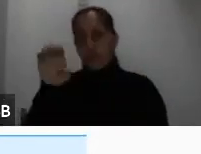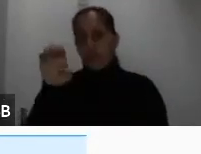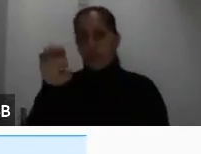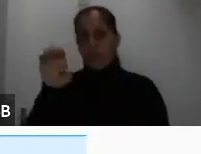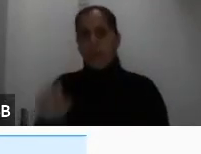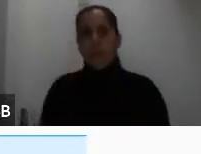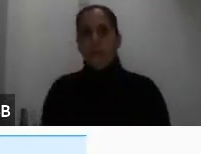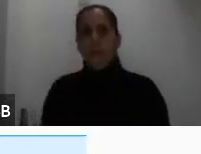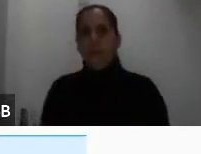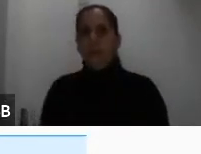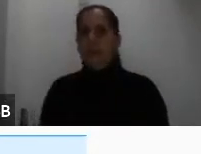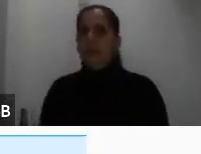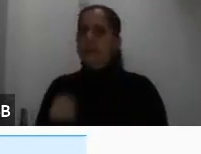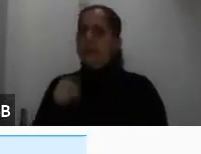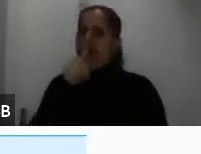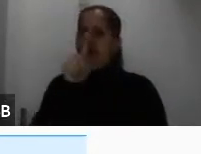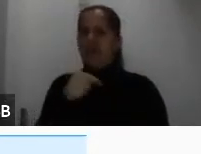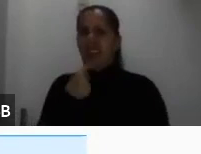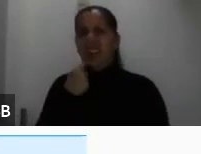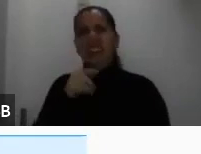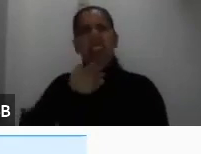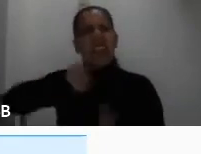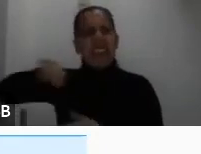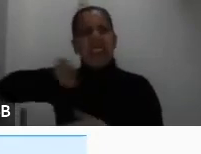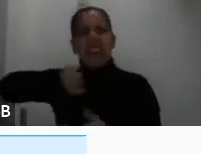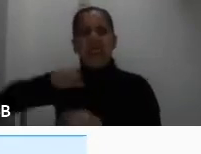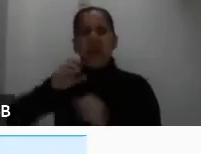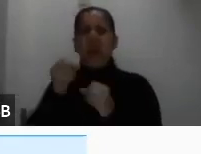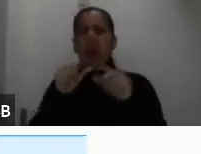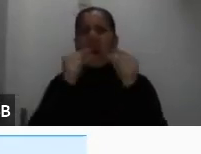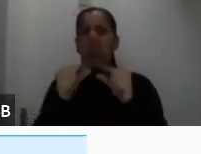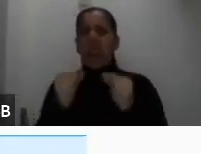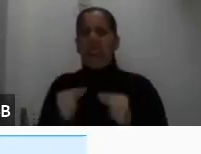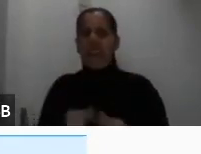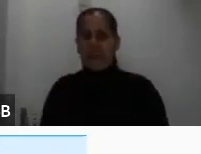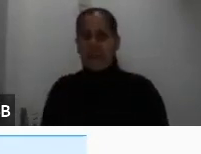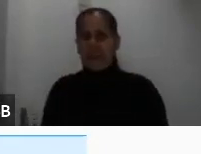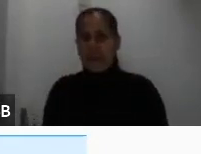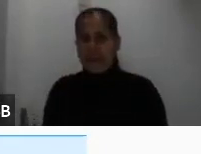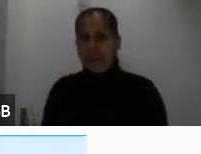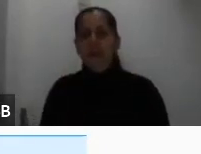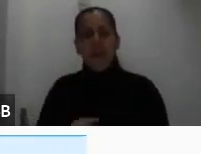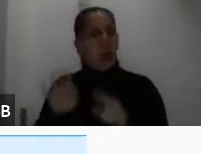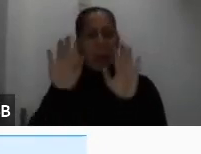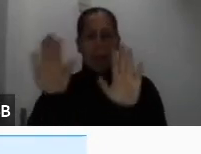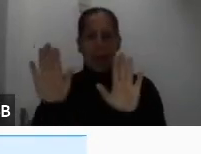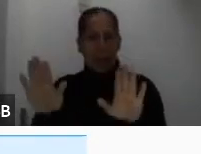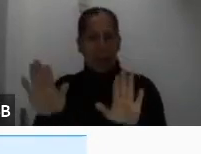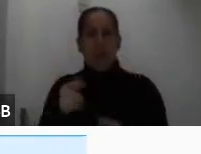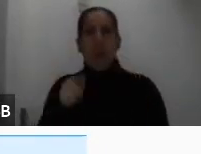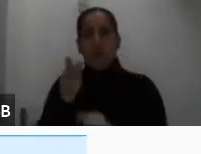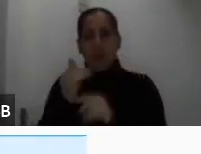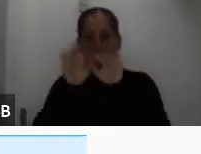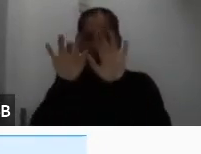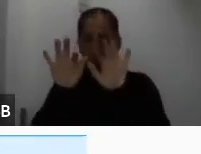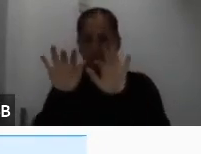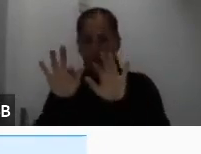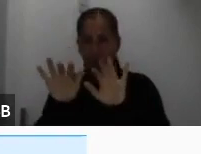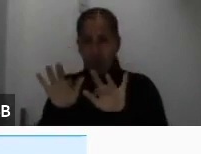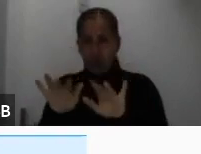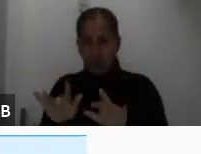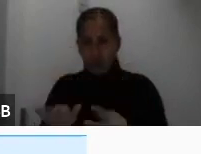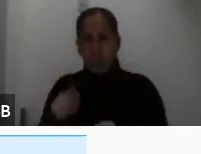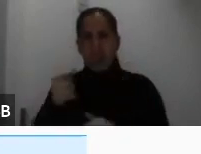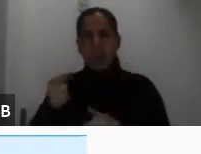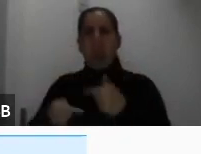De pronto aquí suenan muchas secciones, pero van a ver que cuando llenan el formulario, él los va llevando y nada